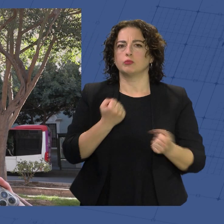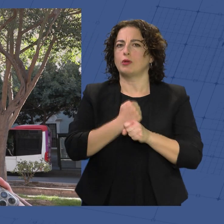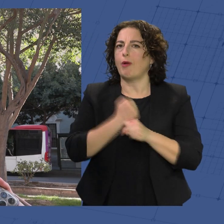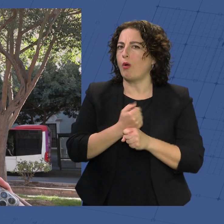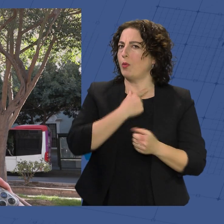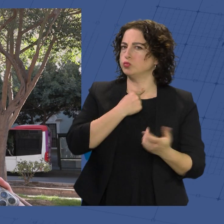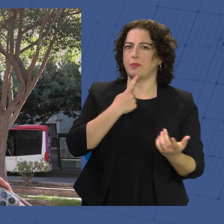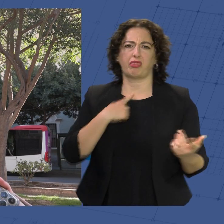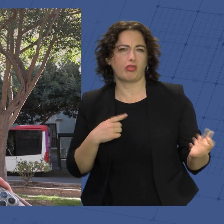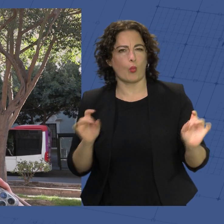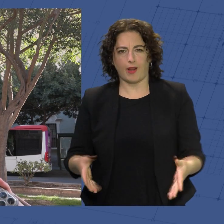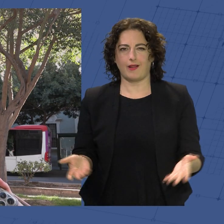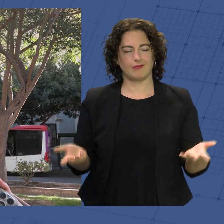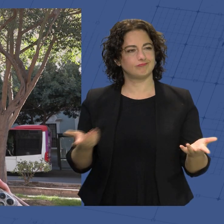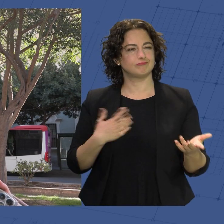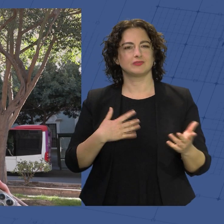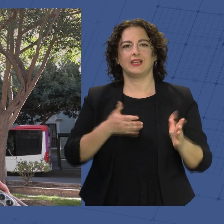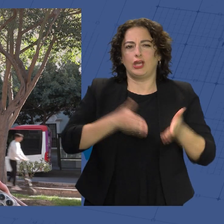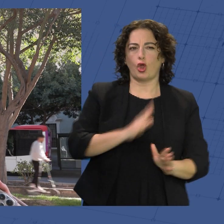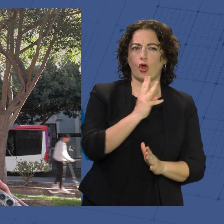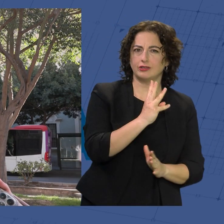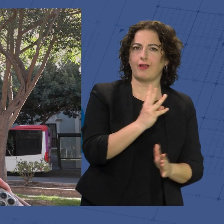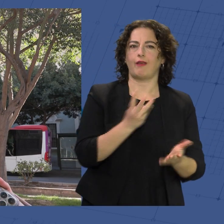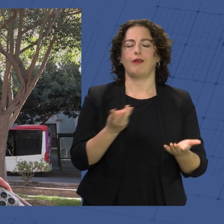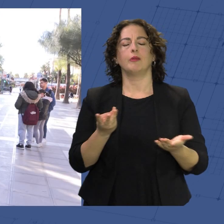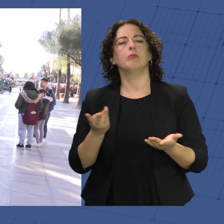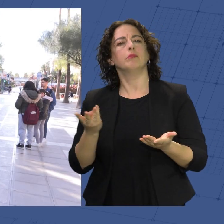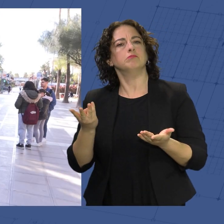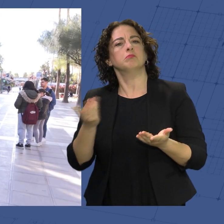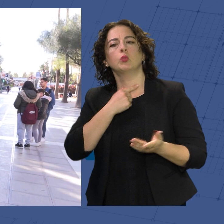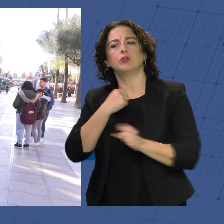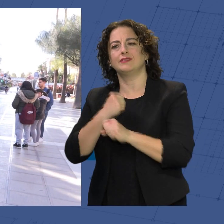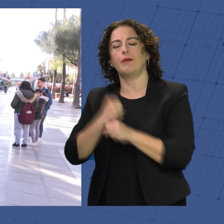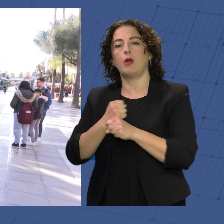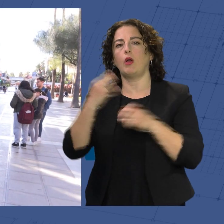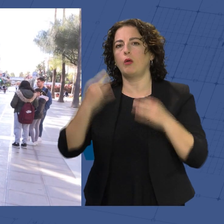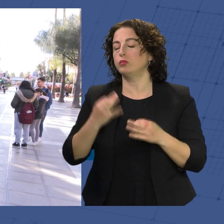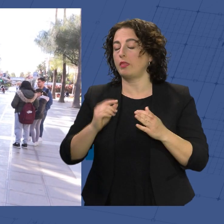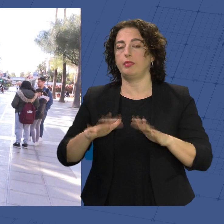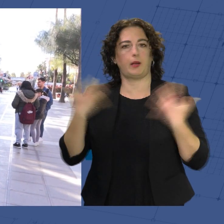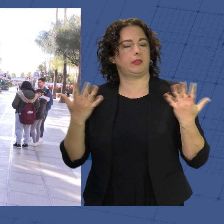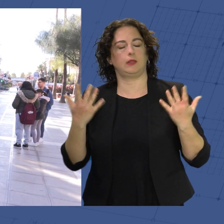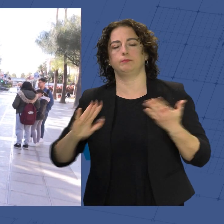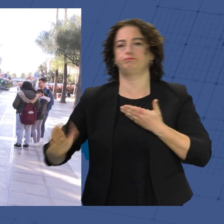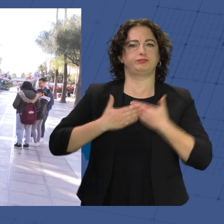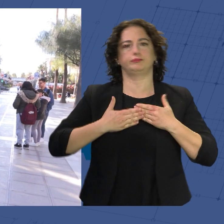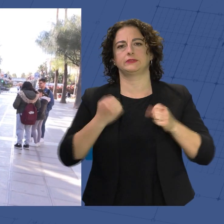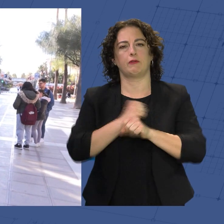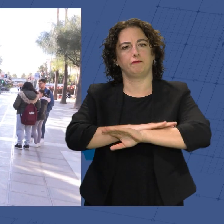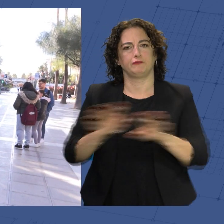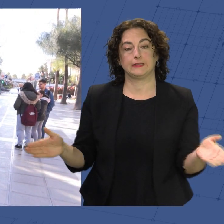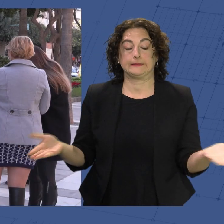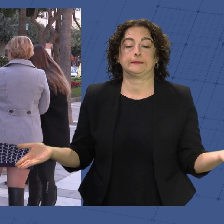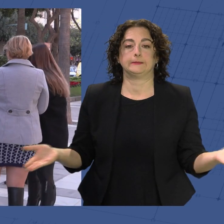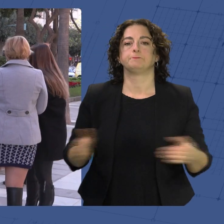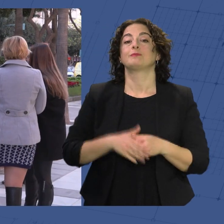porque es tu modo de vida, tienes tus tres hijos y te gusta el trabajo y pegar ese cerrojazo, yo digo, ¡pum!, ya no trabajan más. En este día